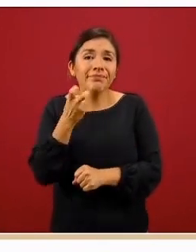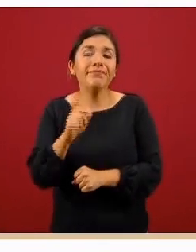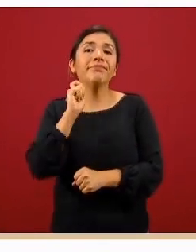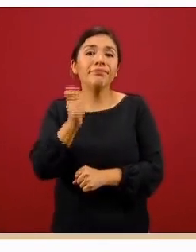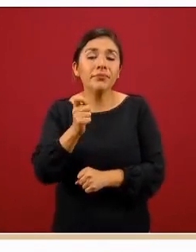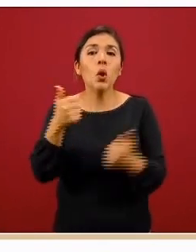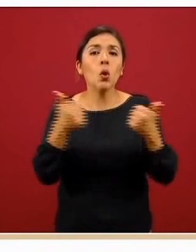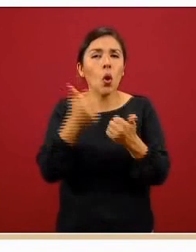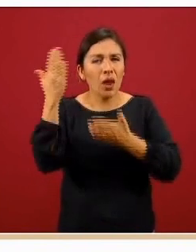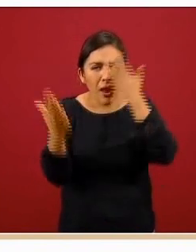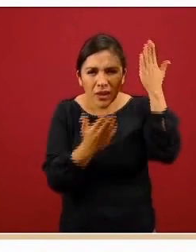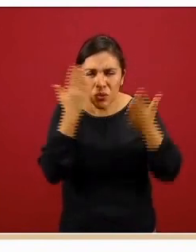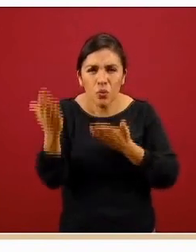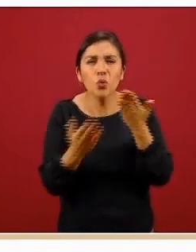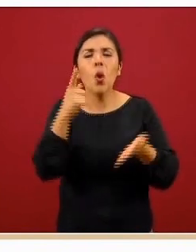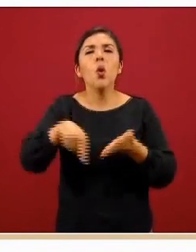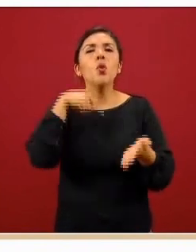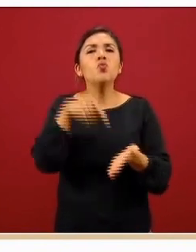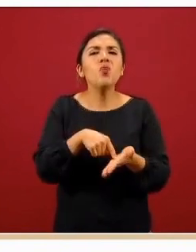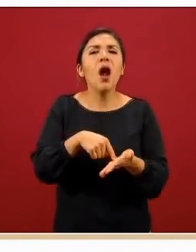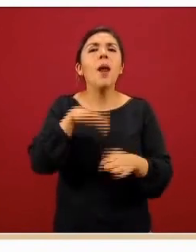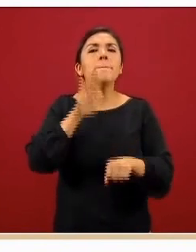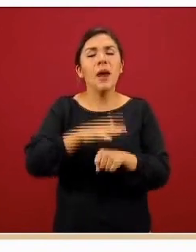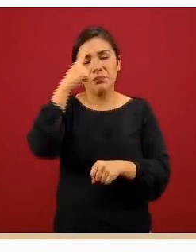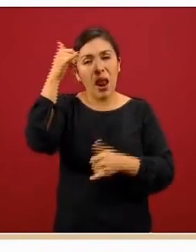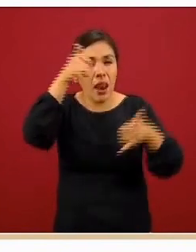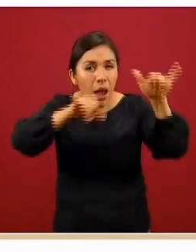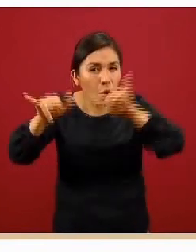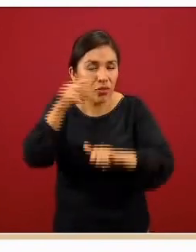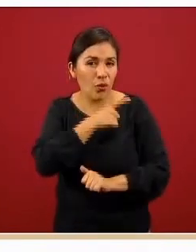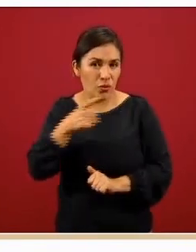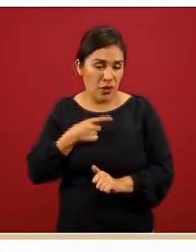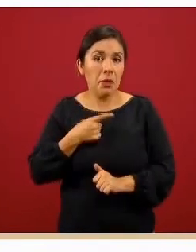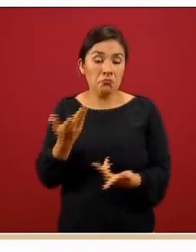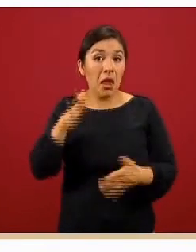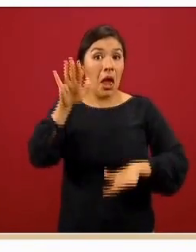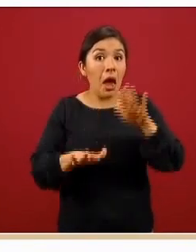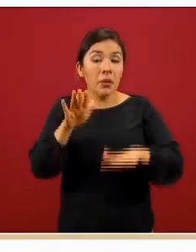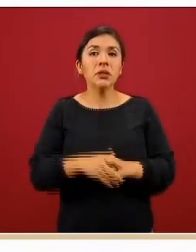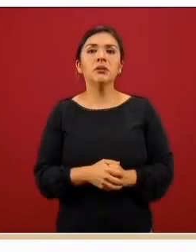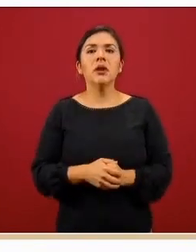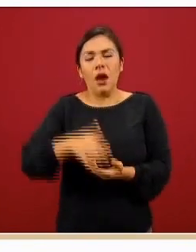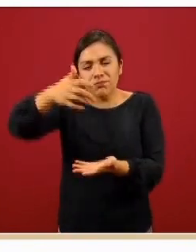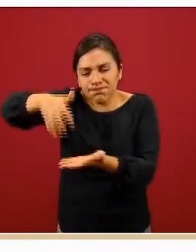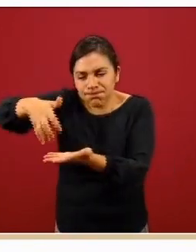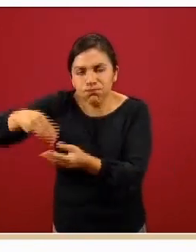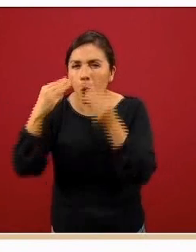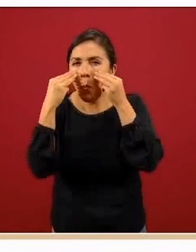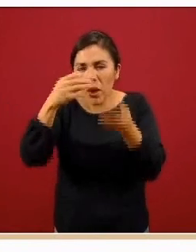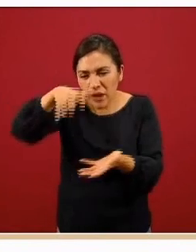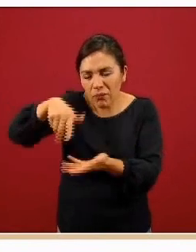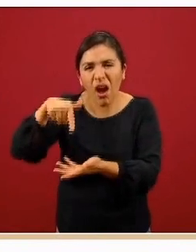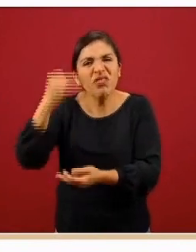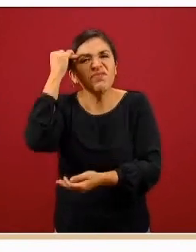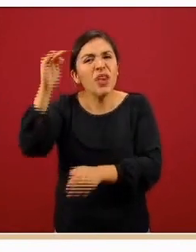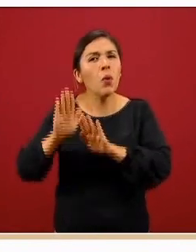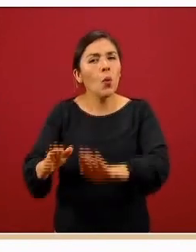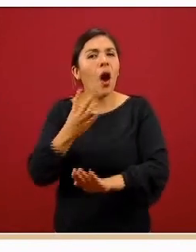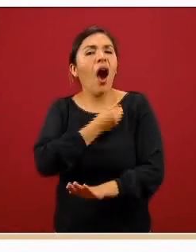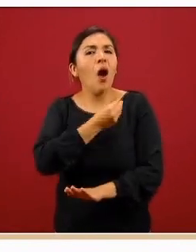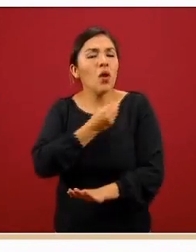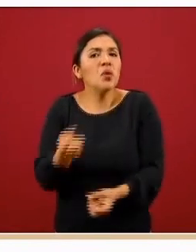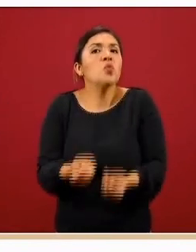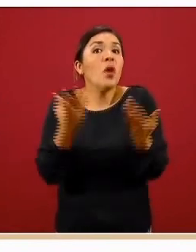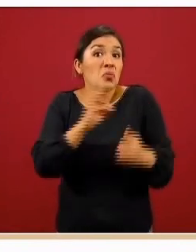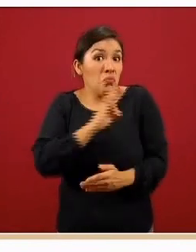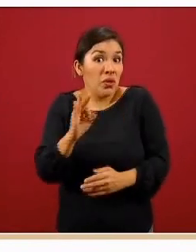en estudios y en áreas del laboratorio entonces en ocasiones se toma se hacen estudios de cuál es el tiempo que puede persistir el virus y pueden